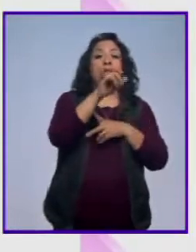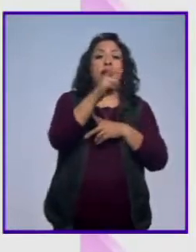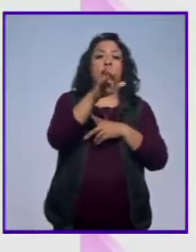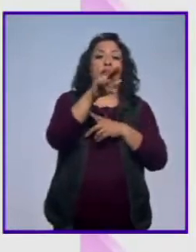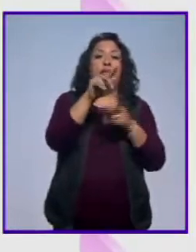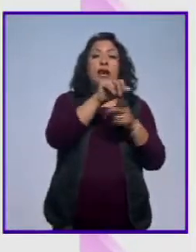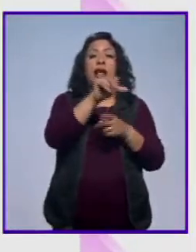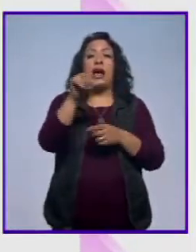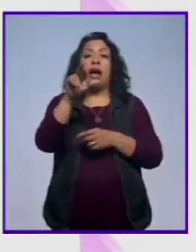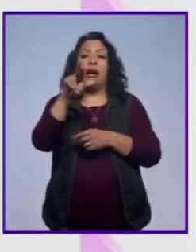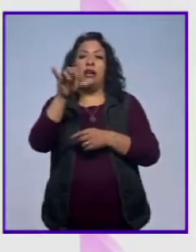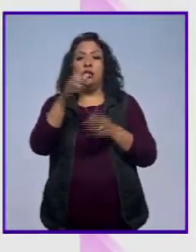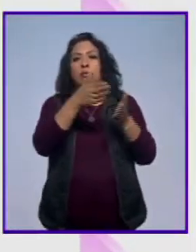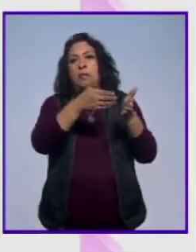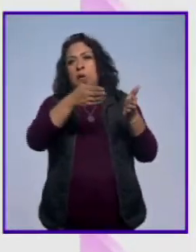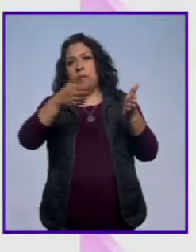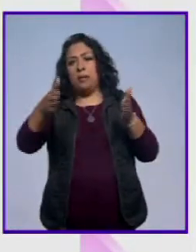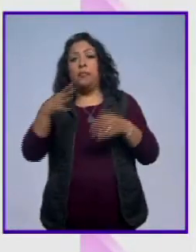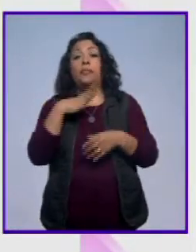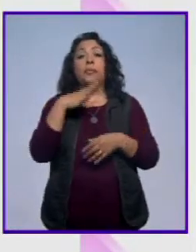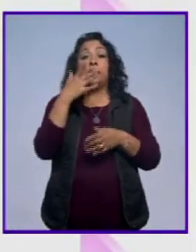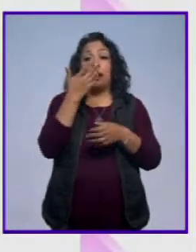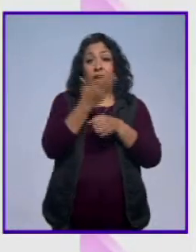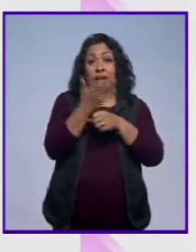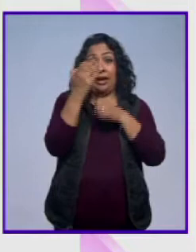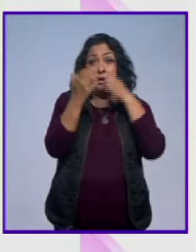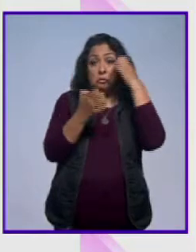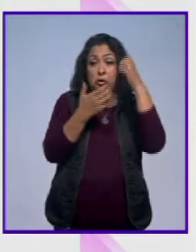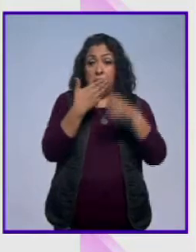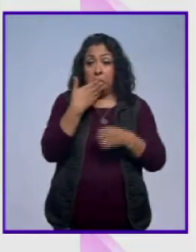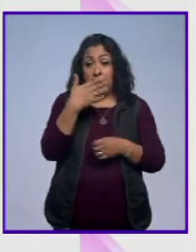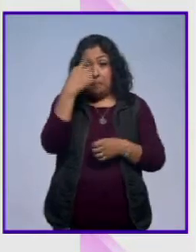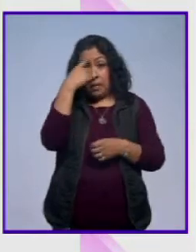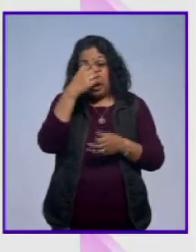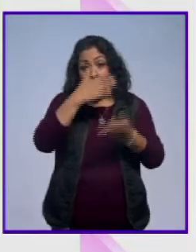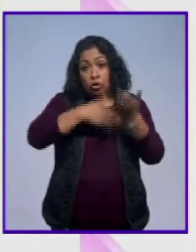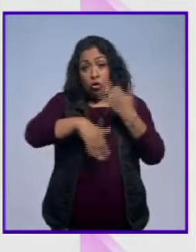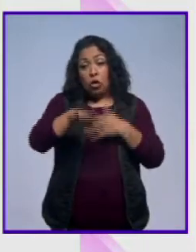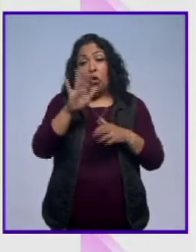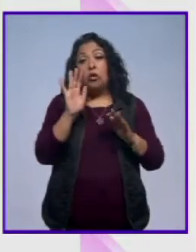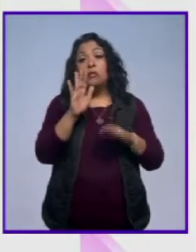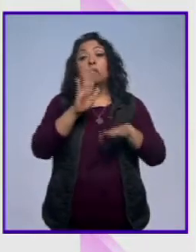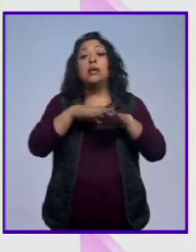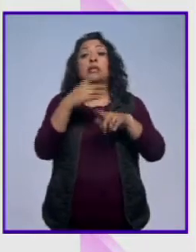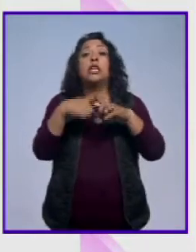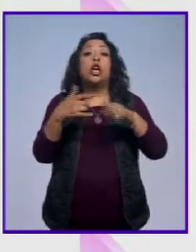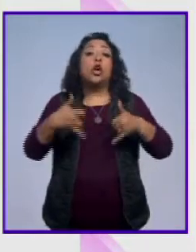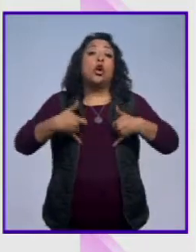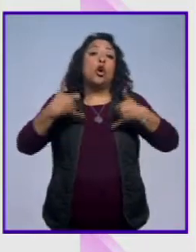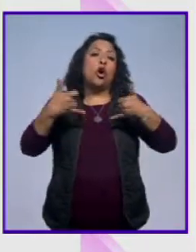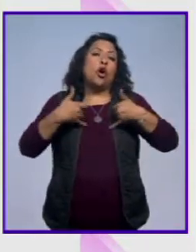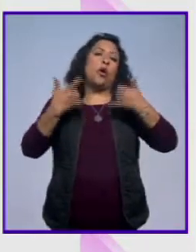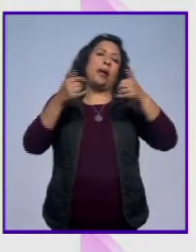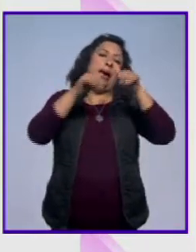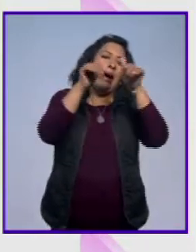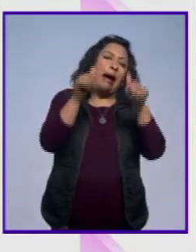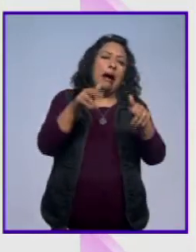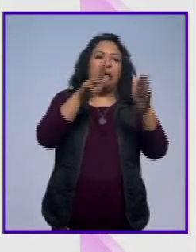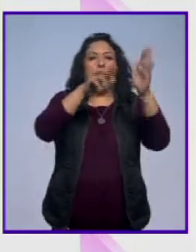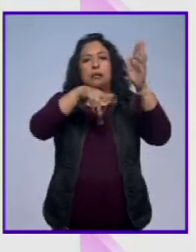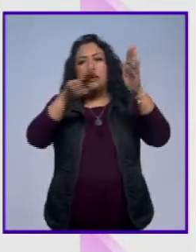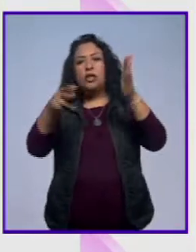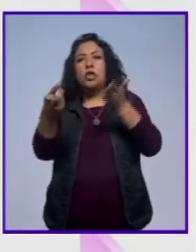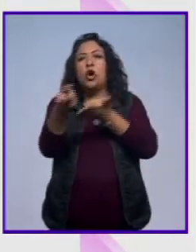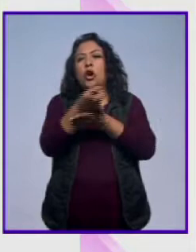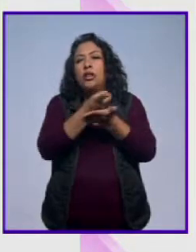Rius. Yo creo que esta exposición es un buen momento para que todos, sobre todo los jóvenes artistas, pintores, enseñadores